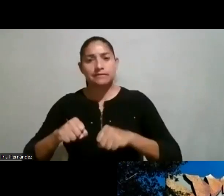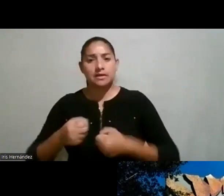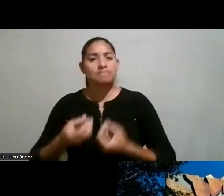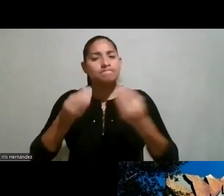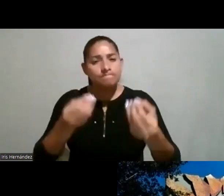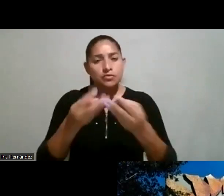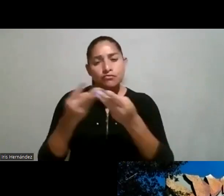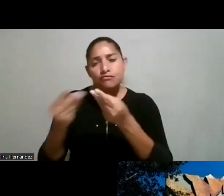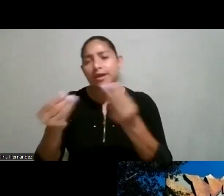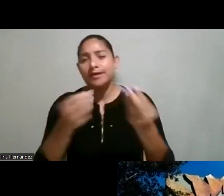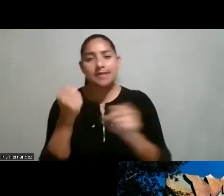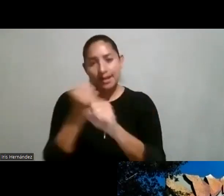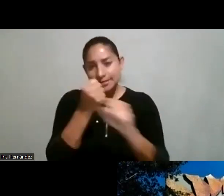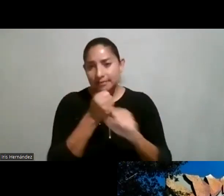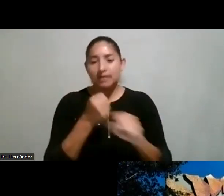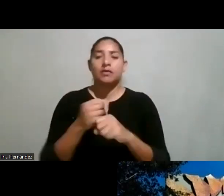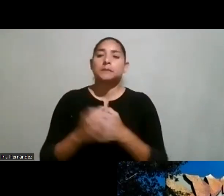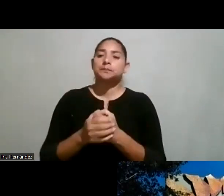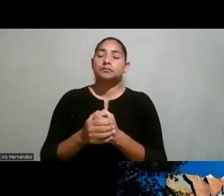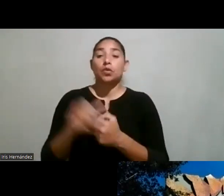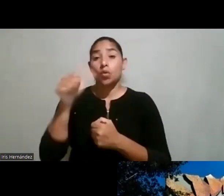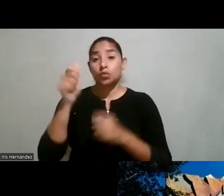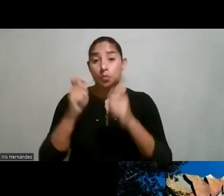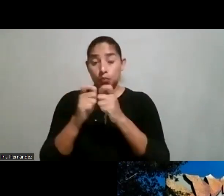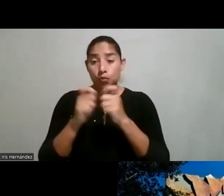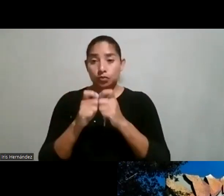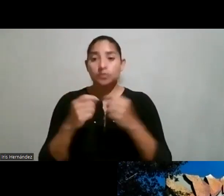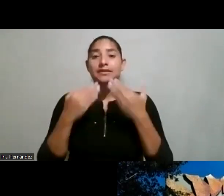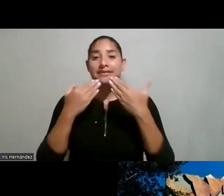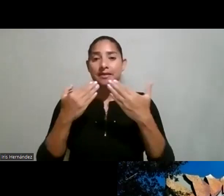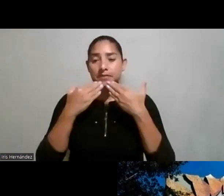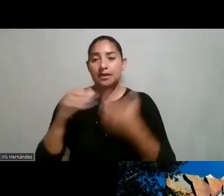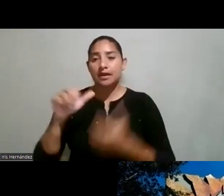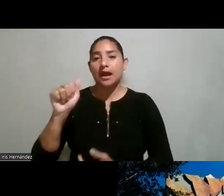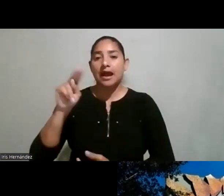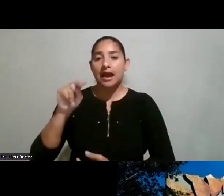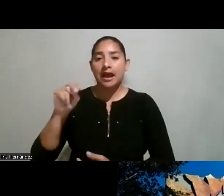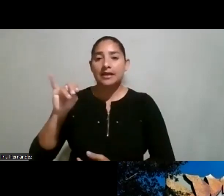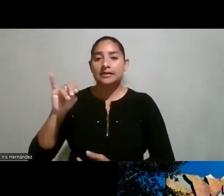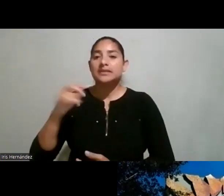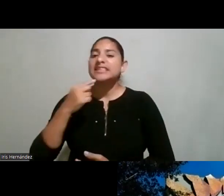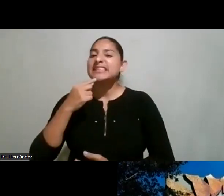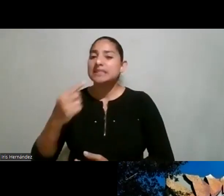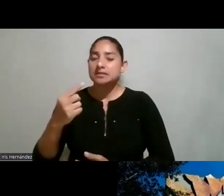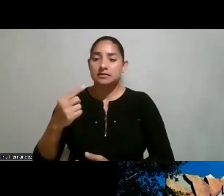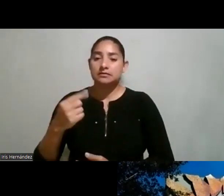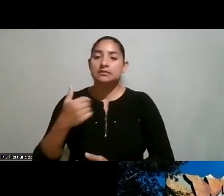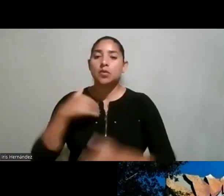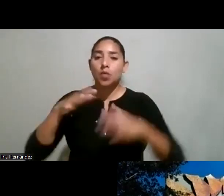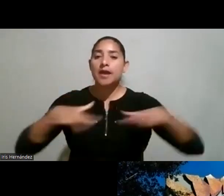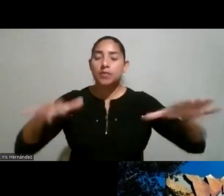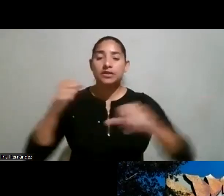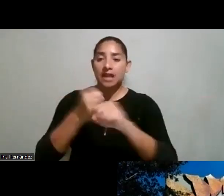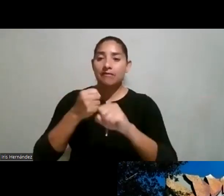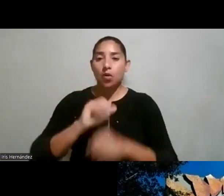ese trabajo el otro elemento bueno agradecerle a doña Annie que dice que tiene un espacio de trabajo con